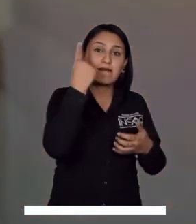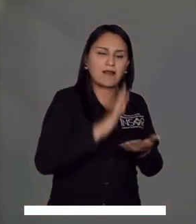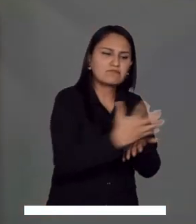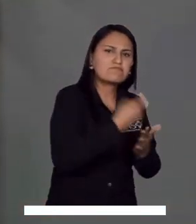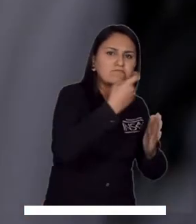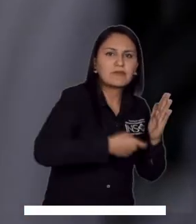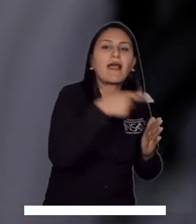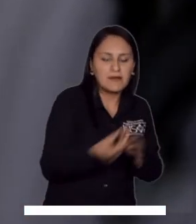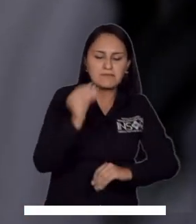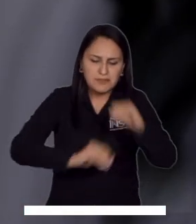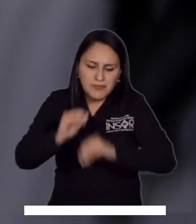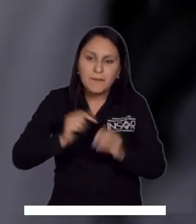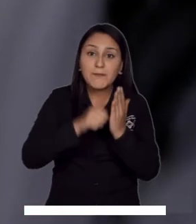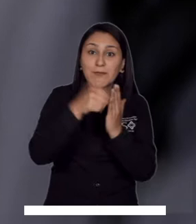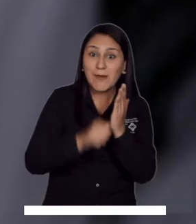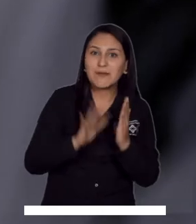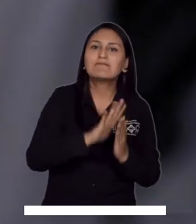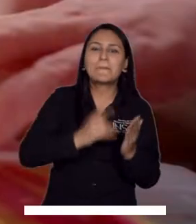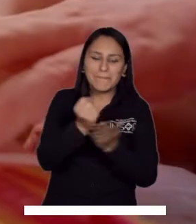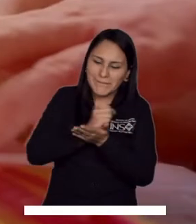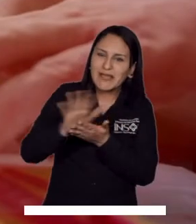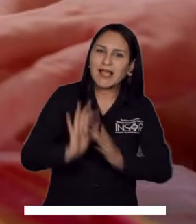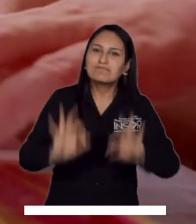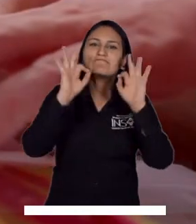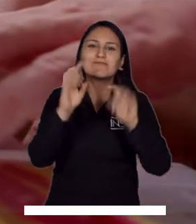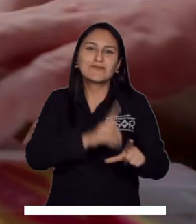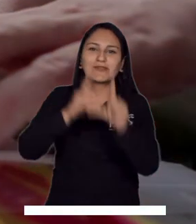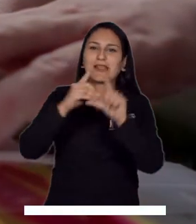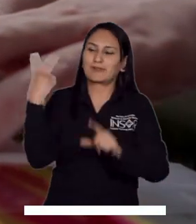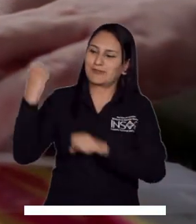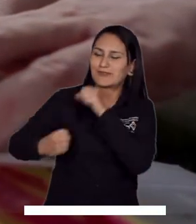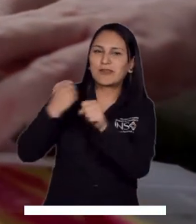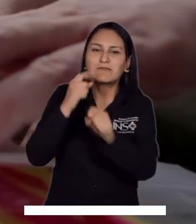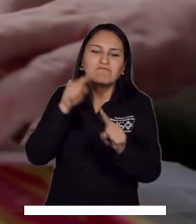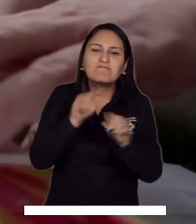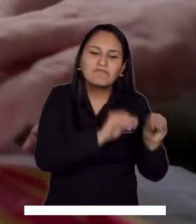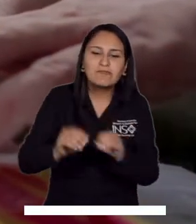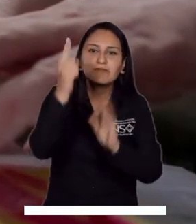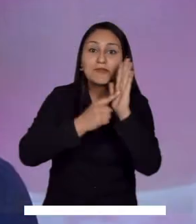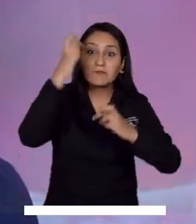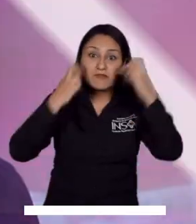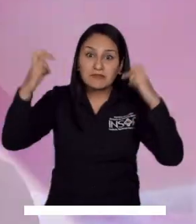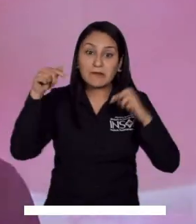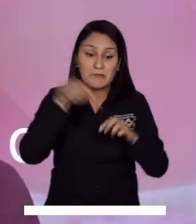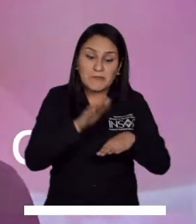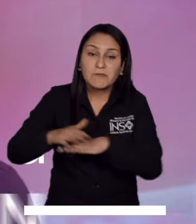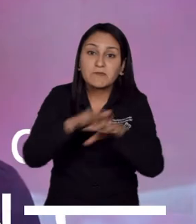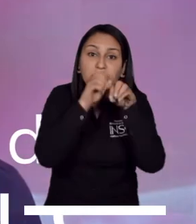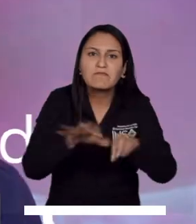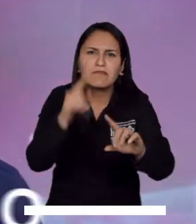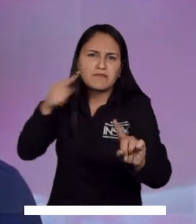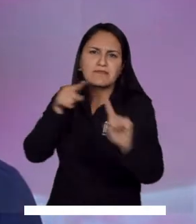Sistema General de Regalías, se estructuró el Programa de Becas de Excelencia Doctoral del Bicentenario para la formación de mil profesionales.